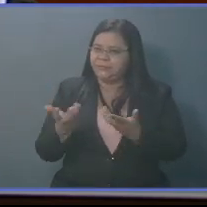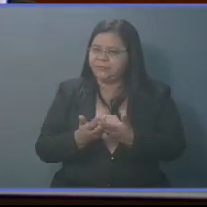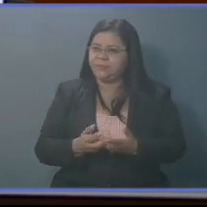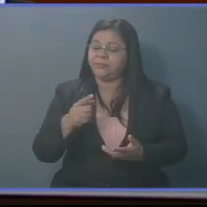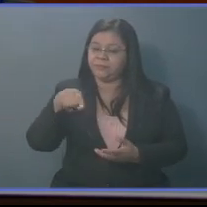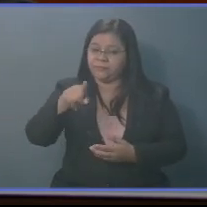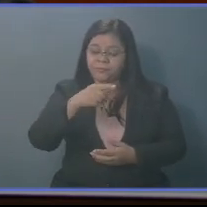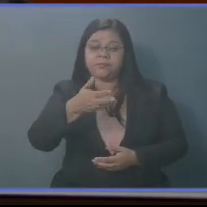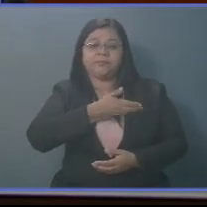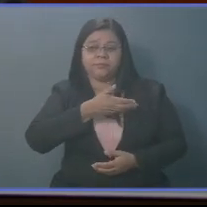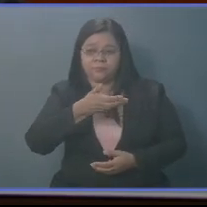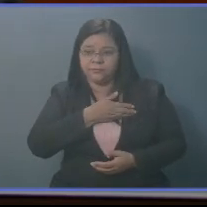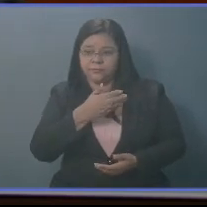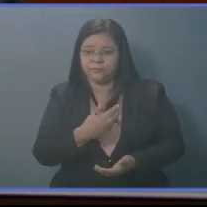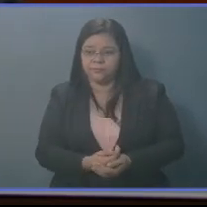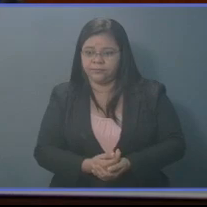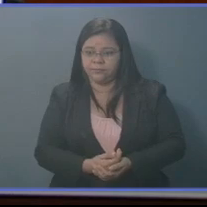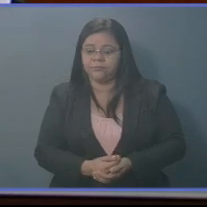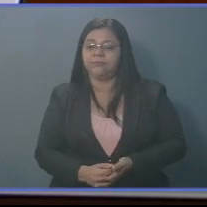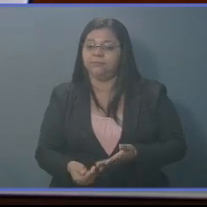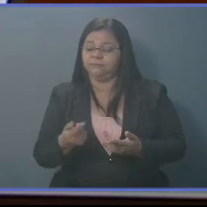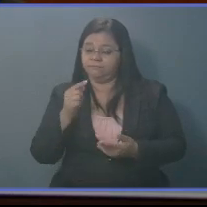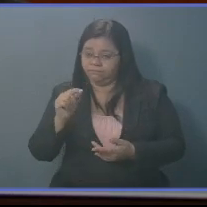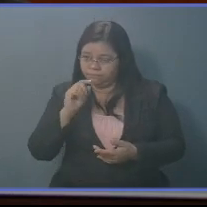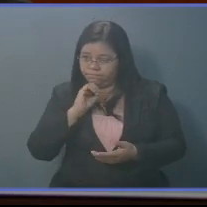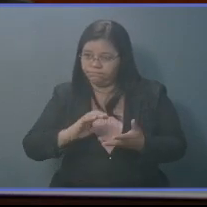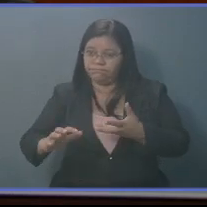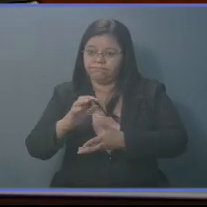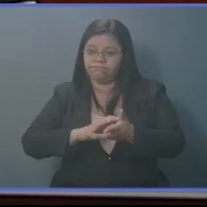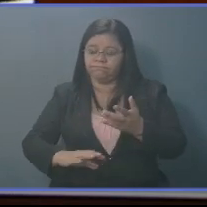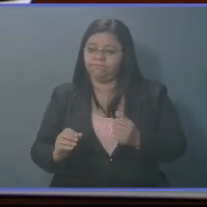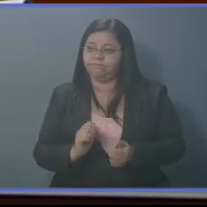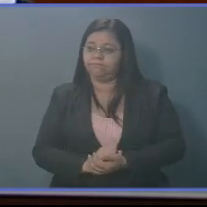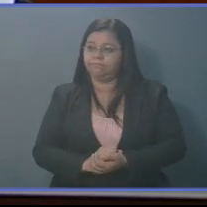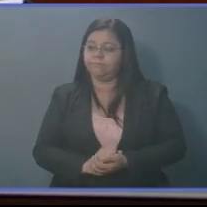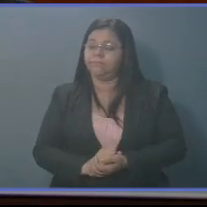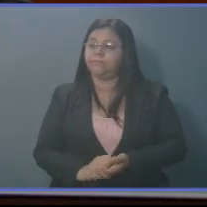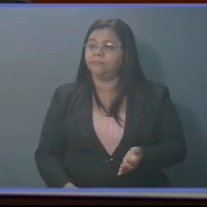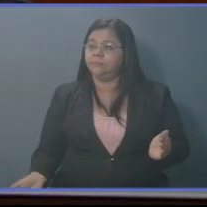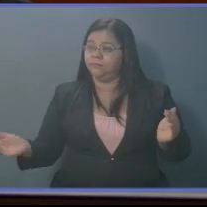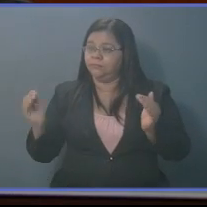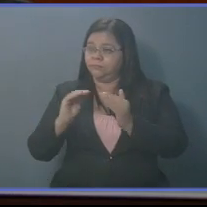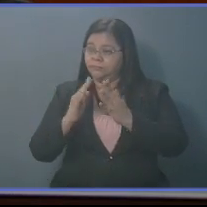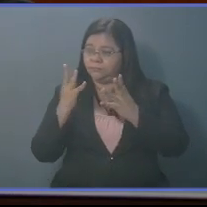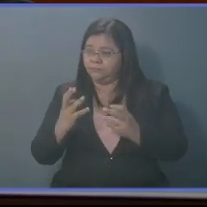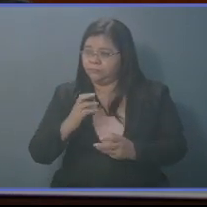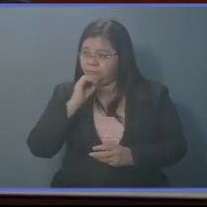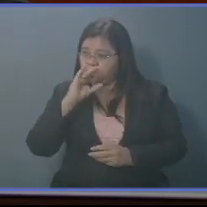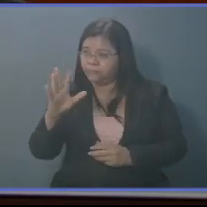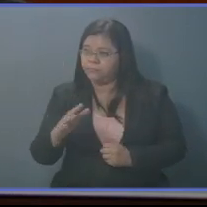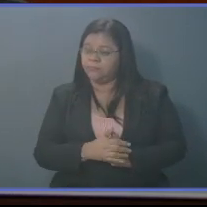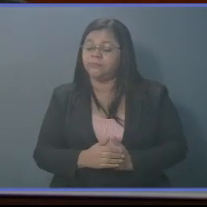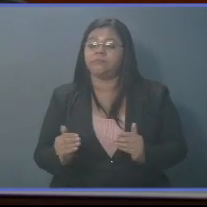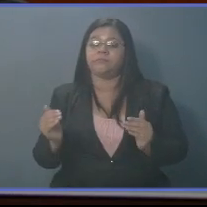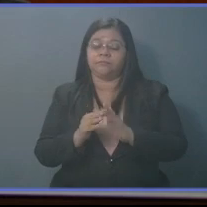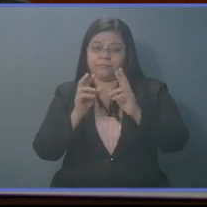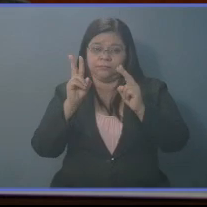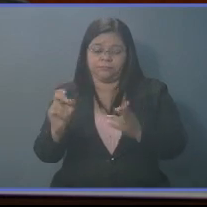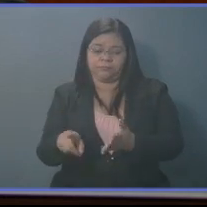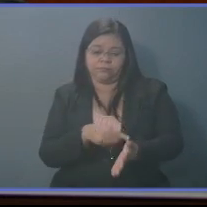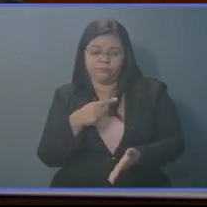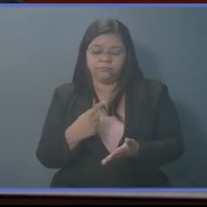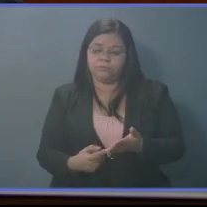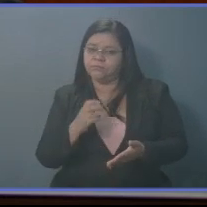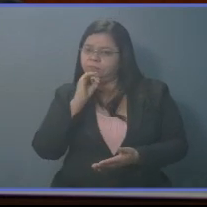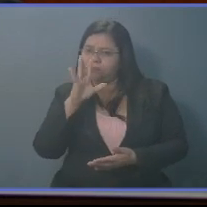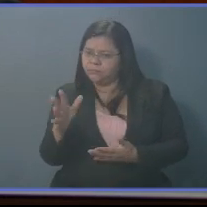usted el culpable, es usted el promotor de ese desorden. También decir, hablando de vetos, que usted los